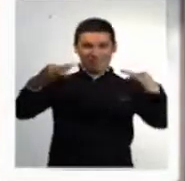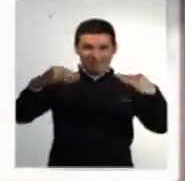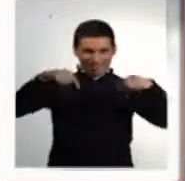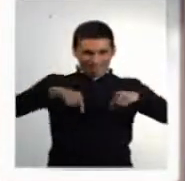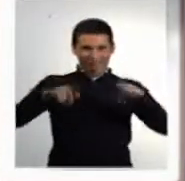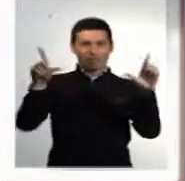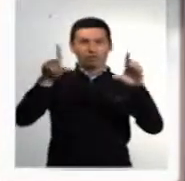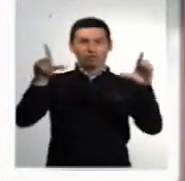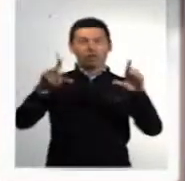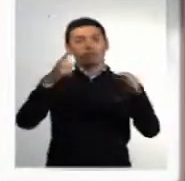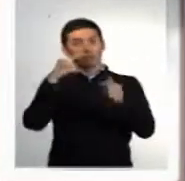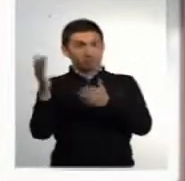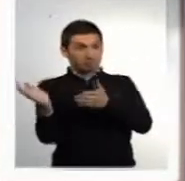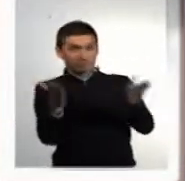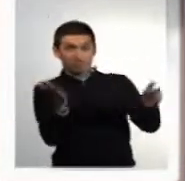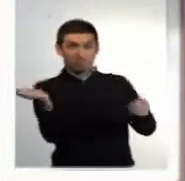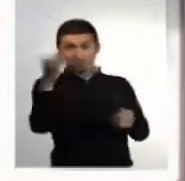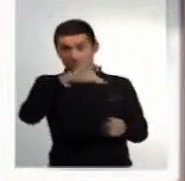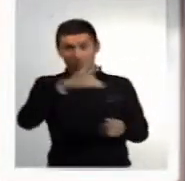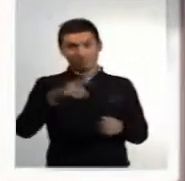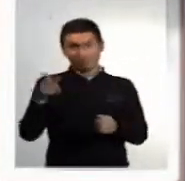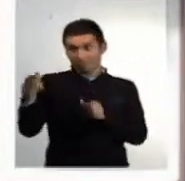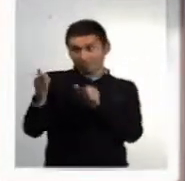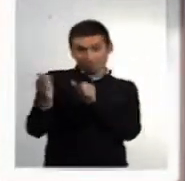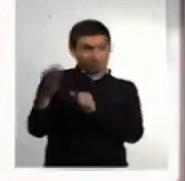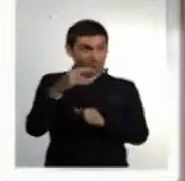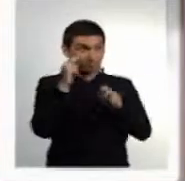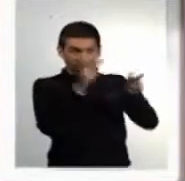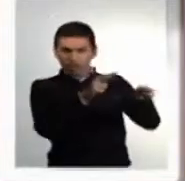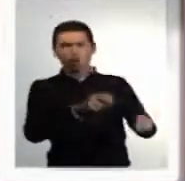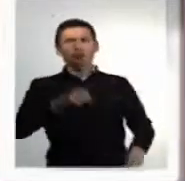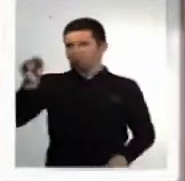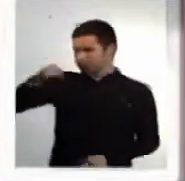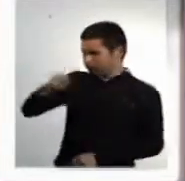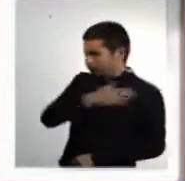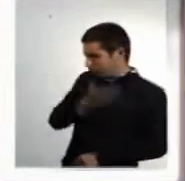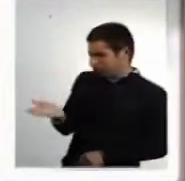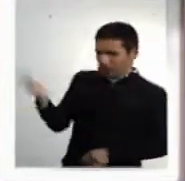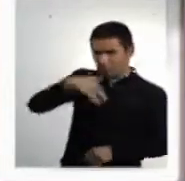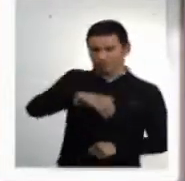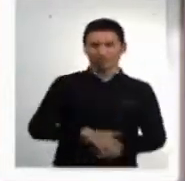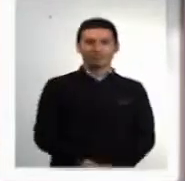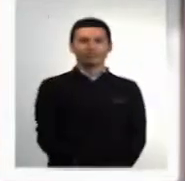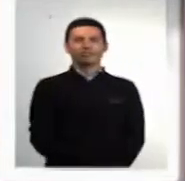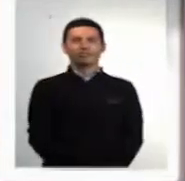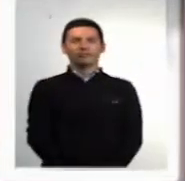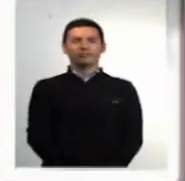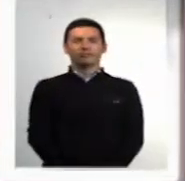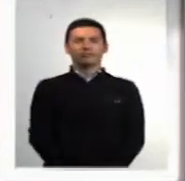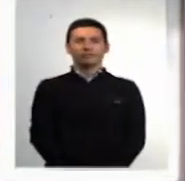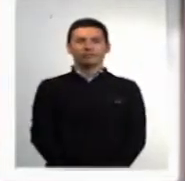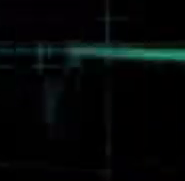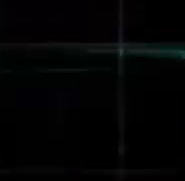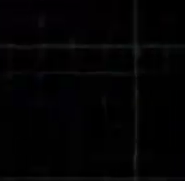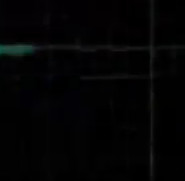nuevo medio de televisión, podamos ir a ver contigo Germán La Nota. ¿Vamos? Claro, vamos, Camini. Muy bien, vamos.